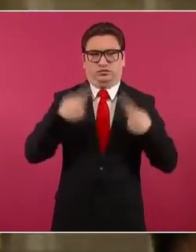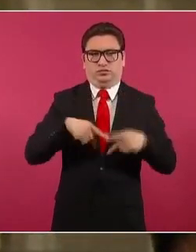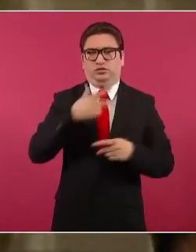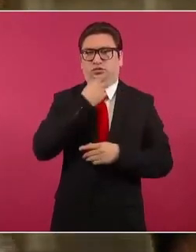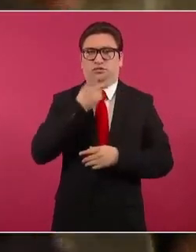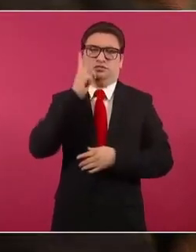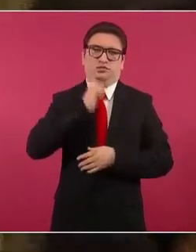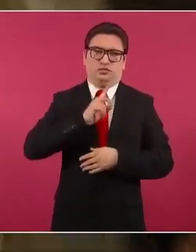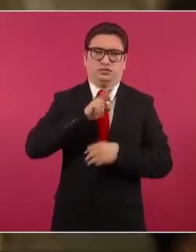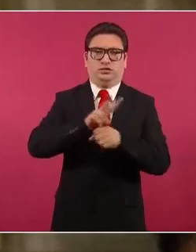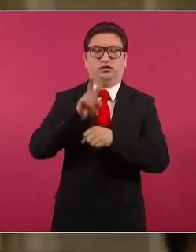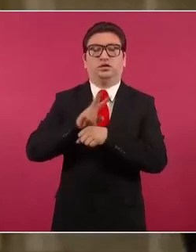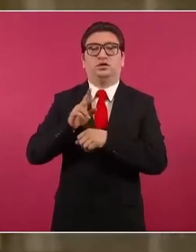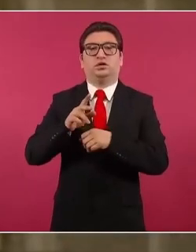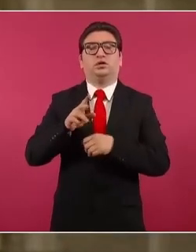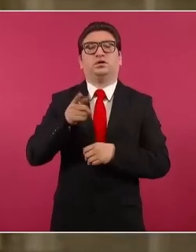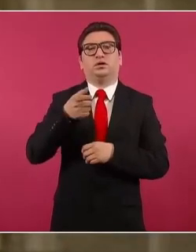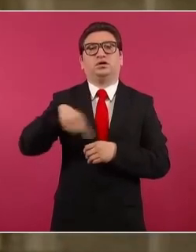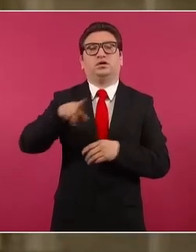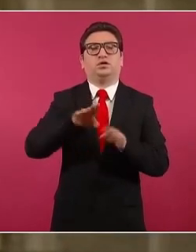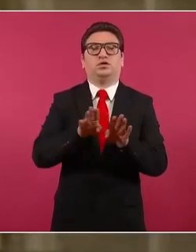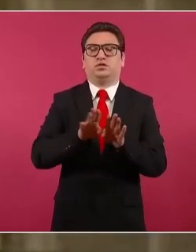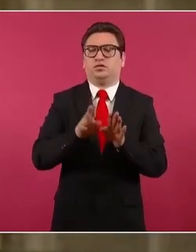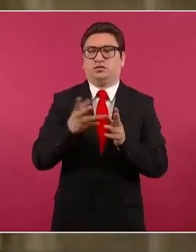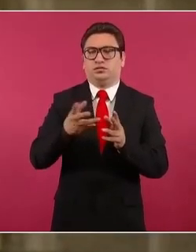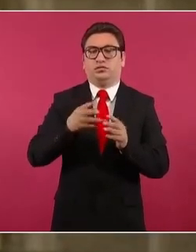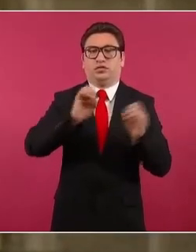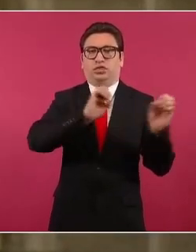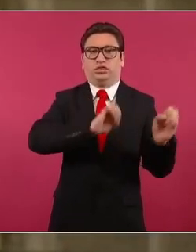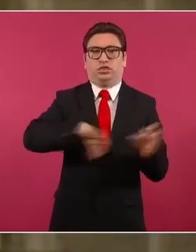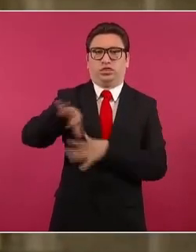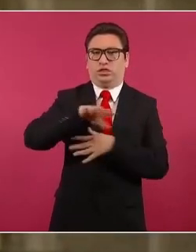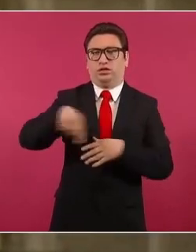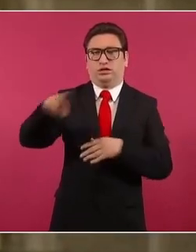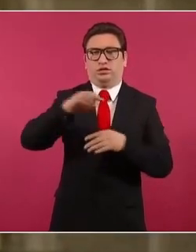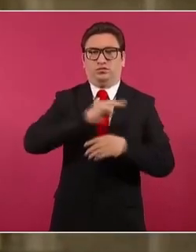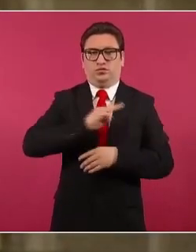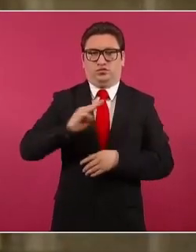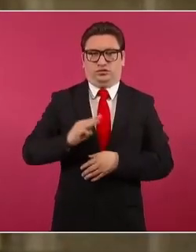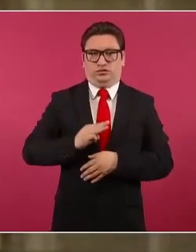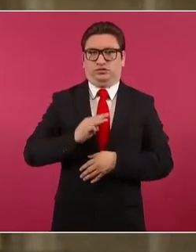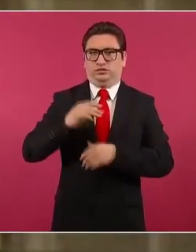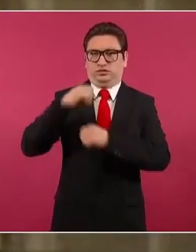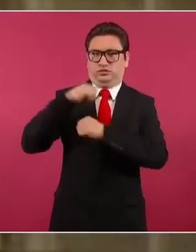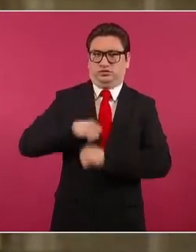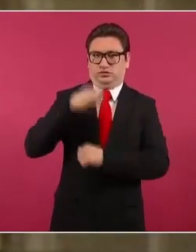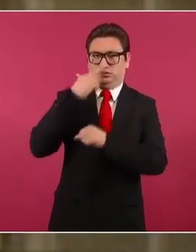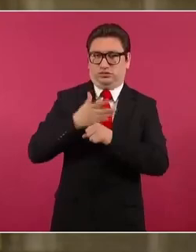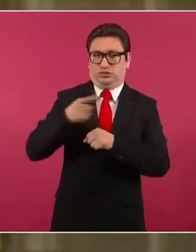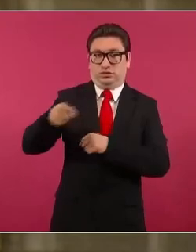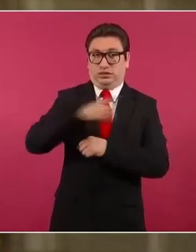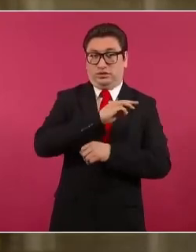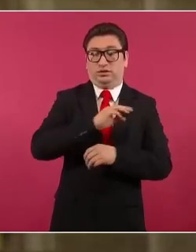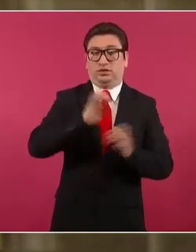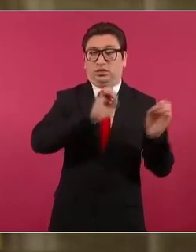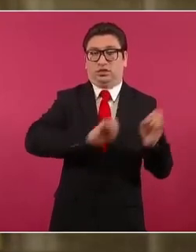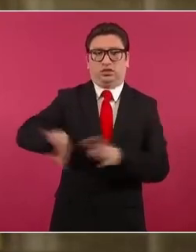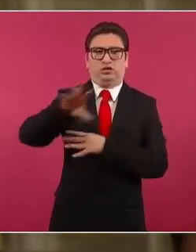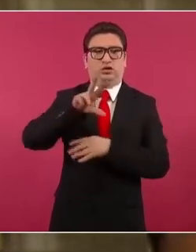y para también no dejar solos a los municipios y a las autoridades municipales que están